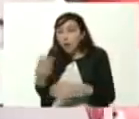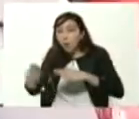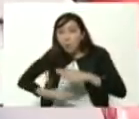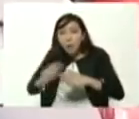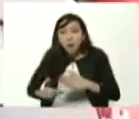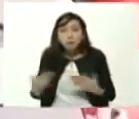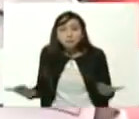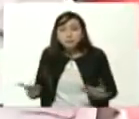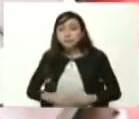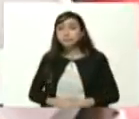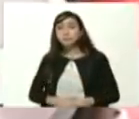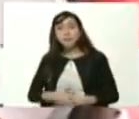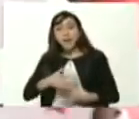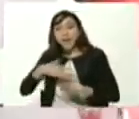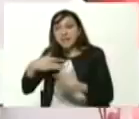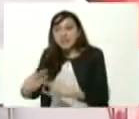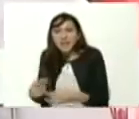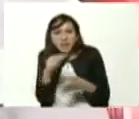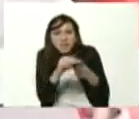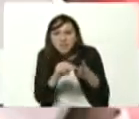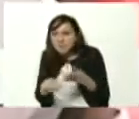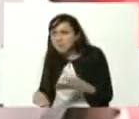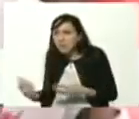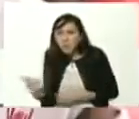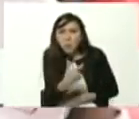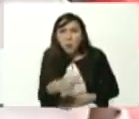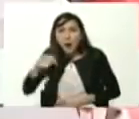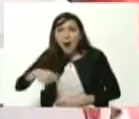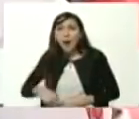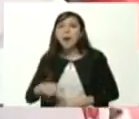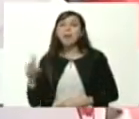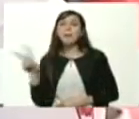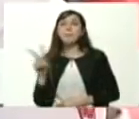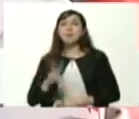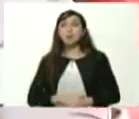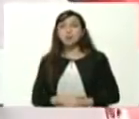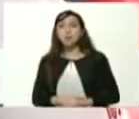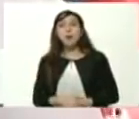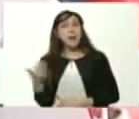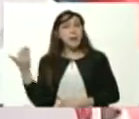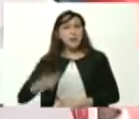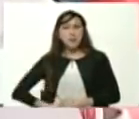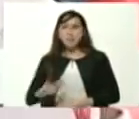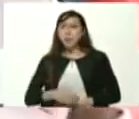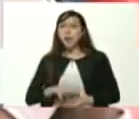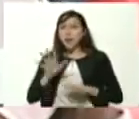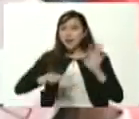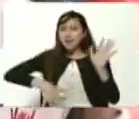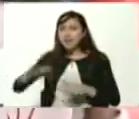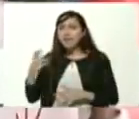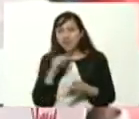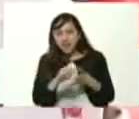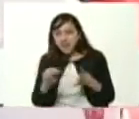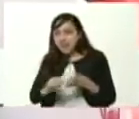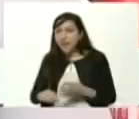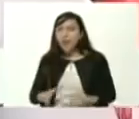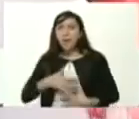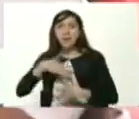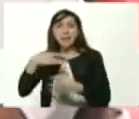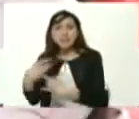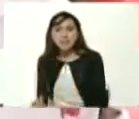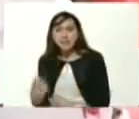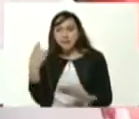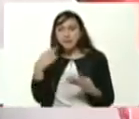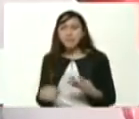opten por esas carreras que impulsen a nuestro país por esas carreras priorizadas esas 15 carreras priorizadas esas 21 áreas